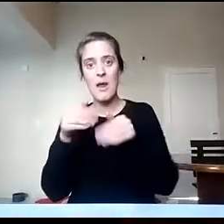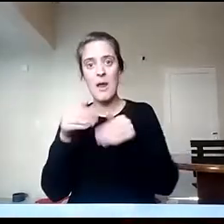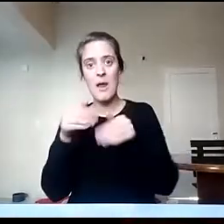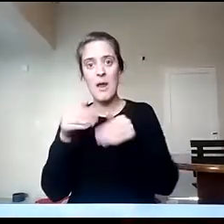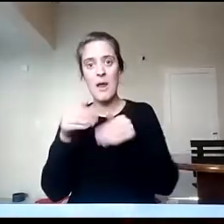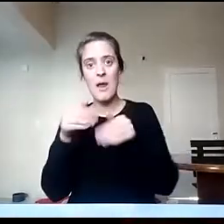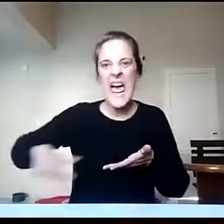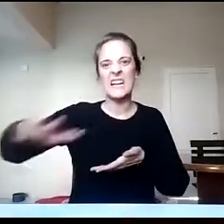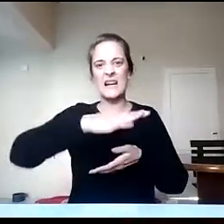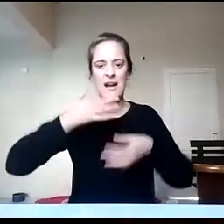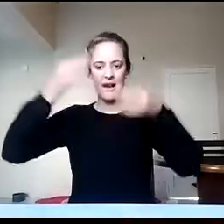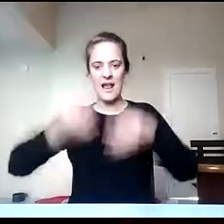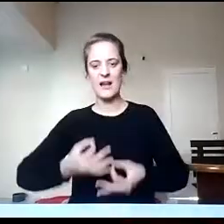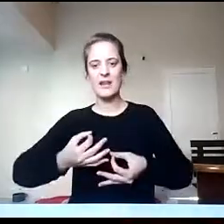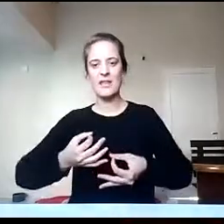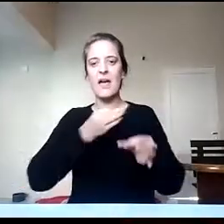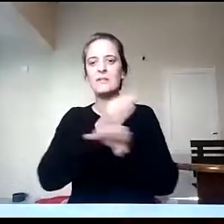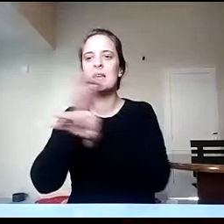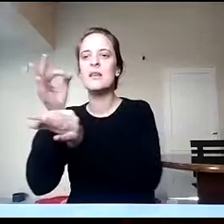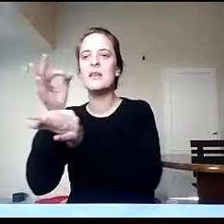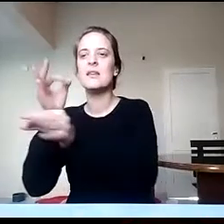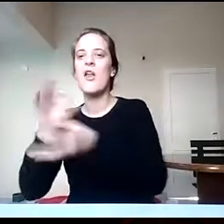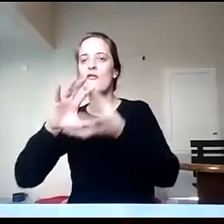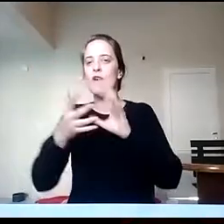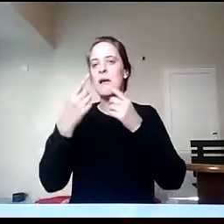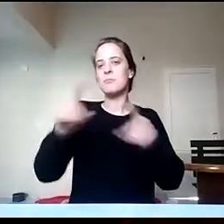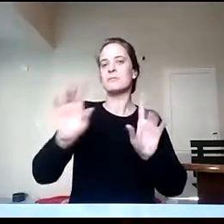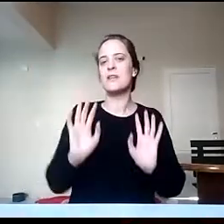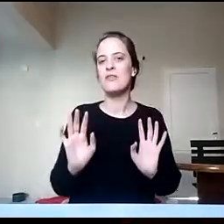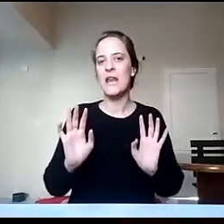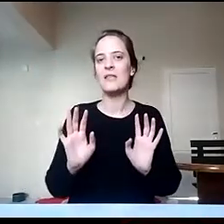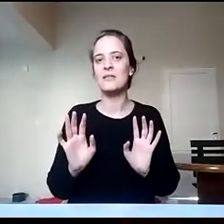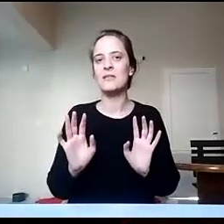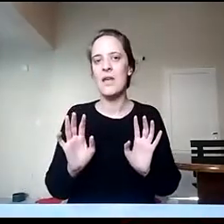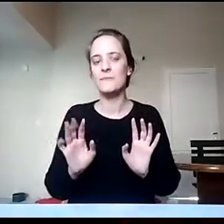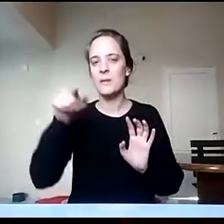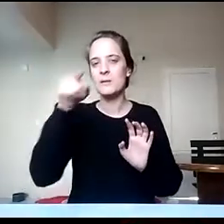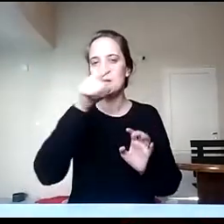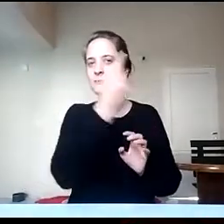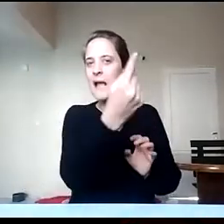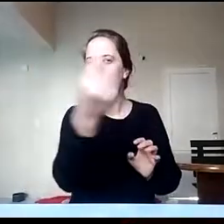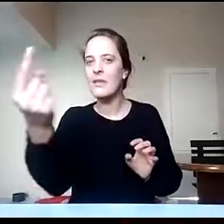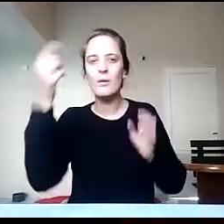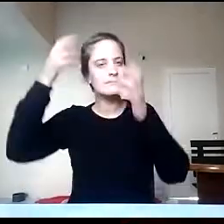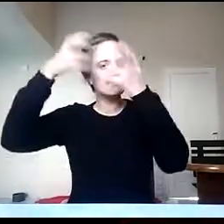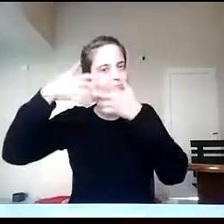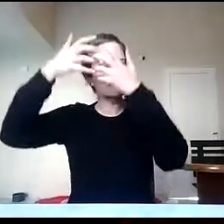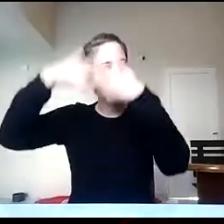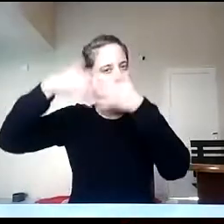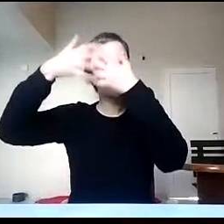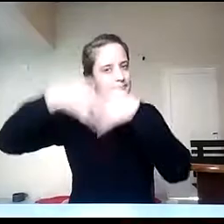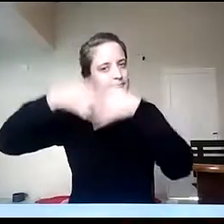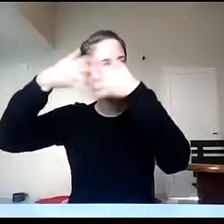presentarles la realidad desde un punto de vista crítico, enseñarles a, desde el punto de vista del desarrollo, de esta capacidad del juicio crítico,